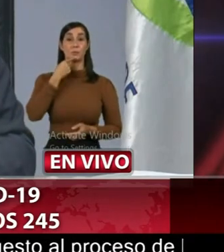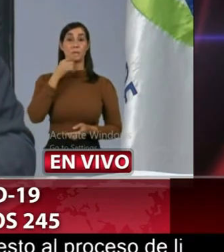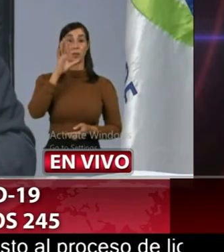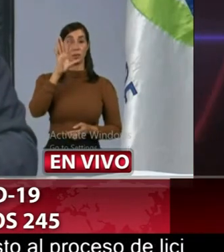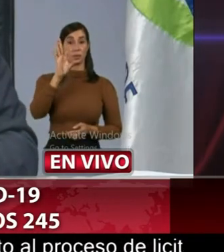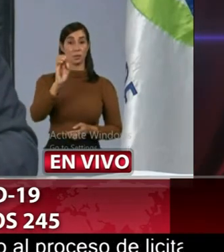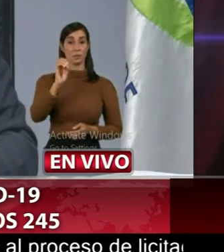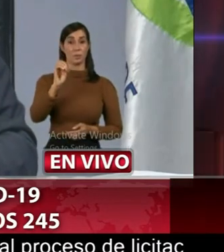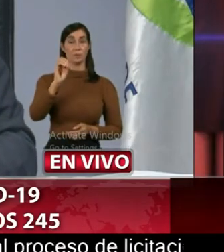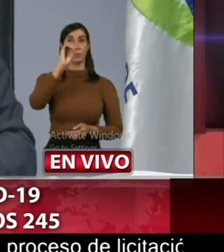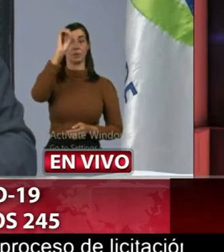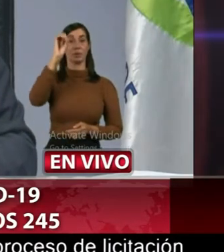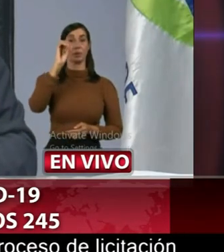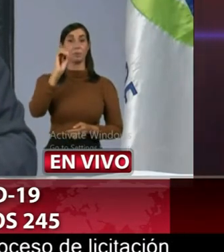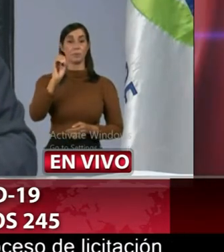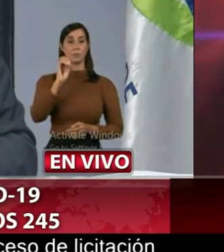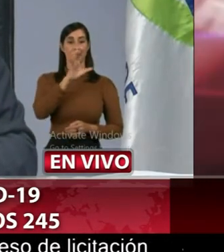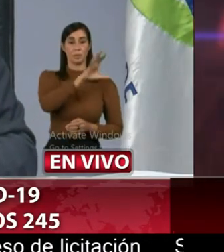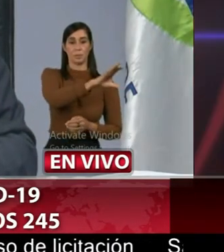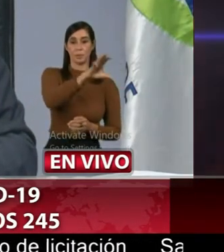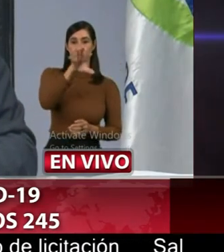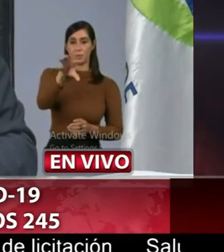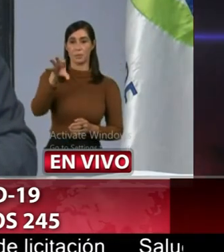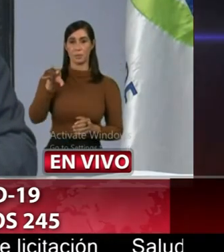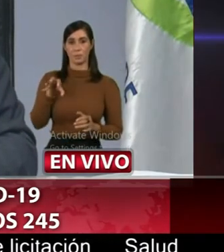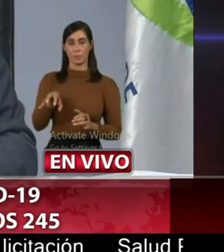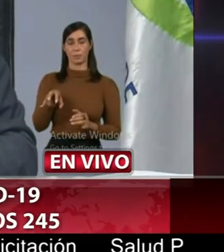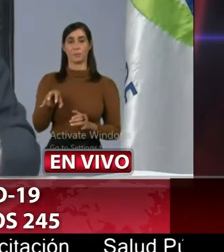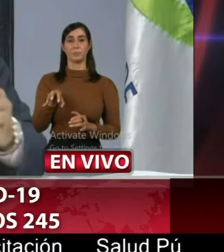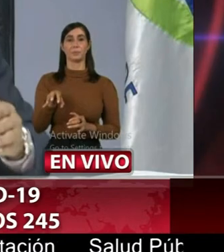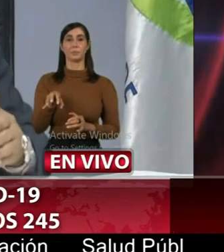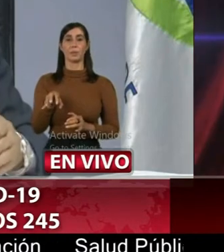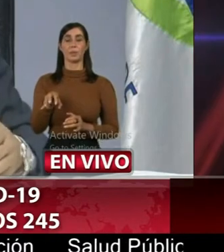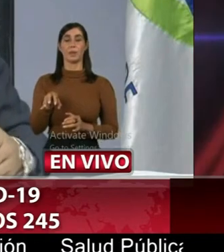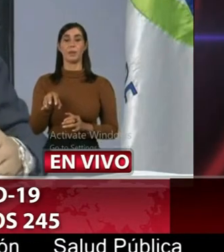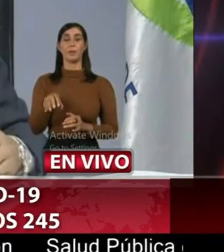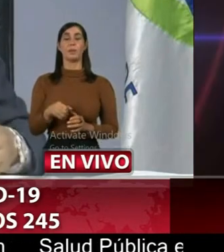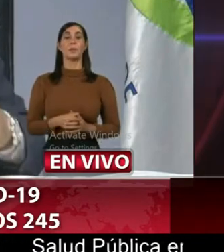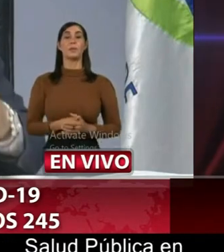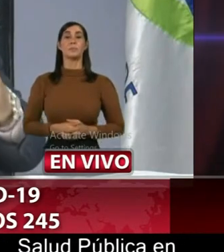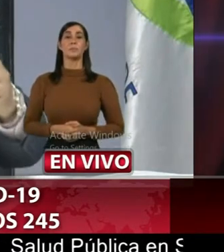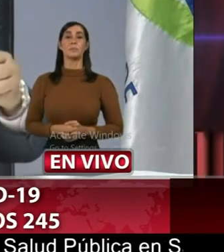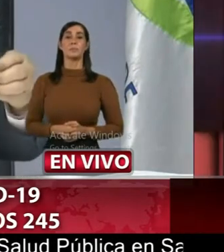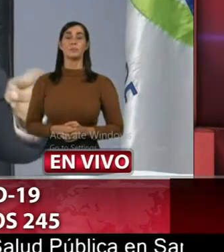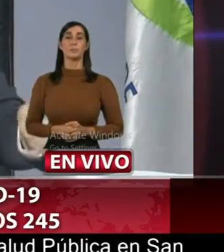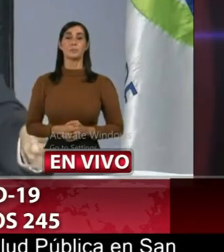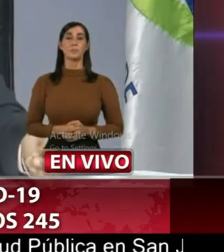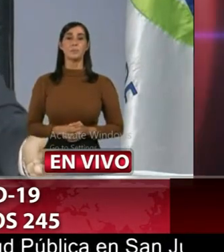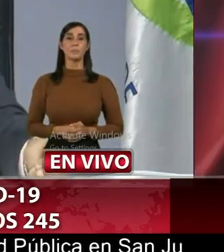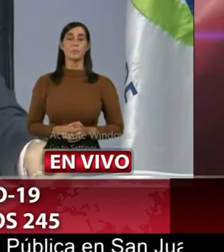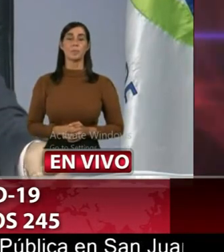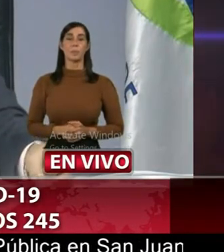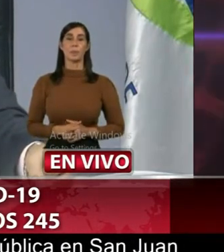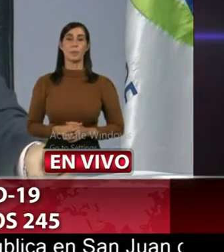de los casos correspondían a esos sectores y empieza con